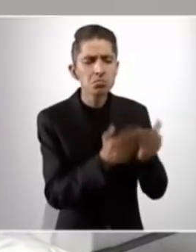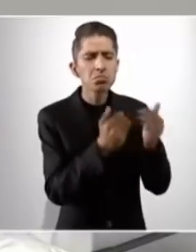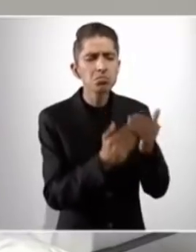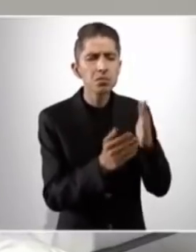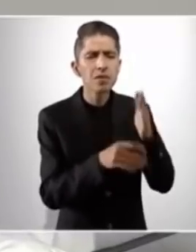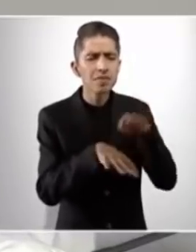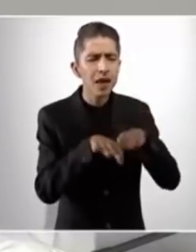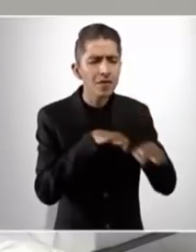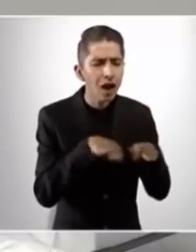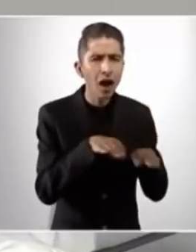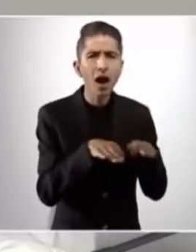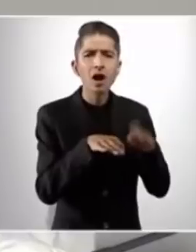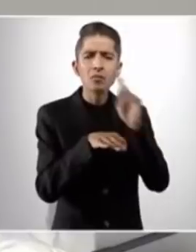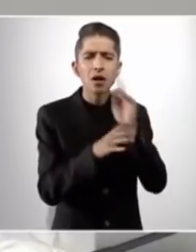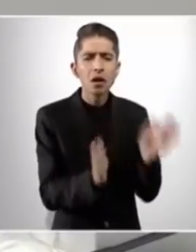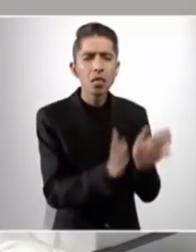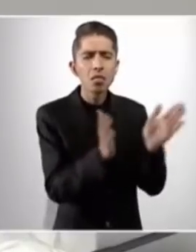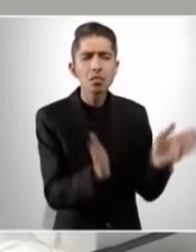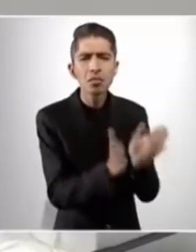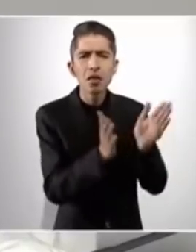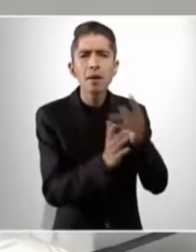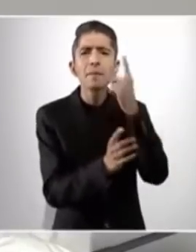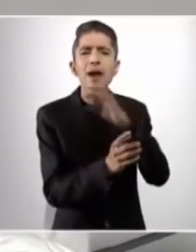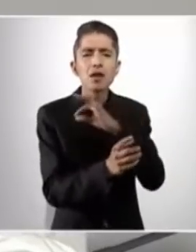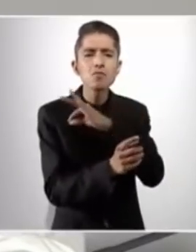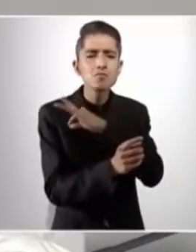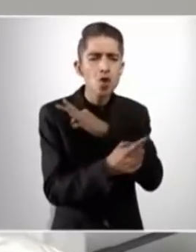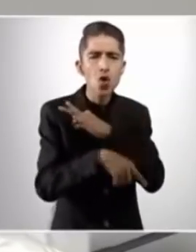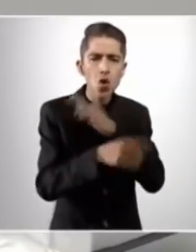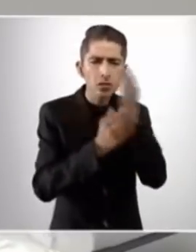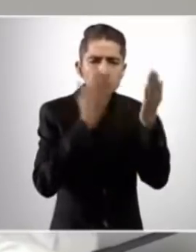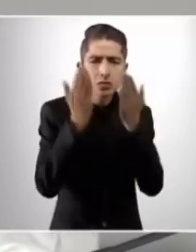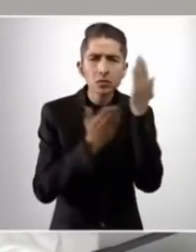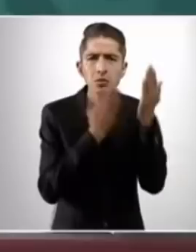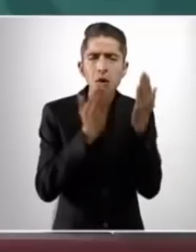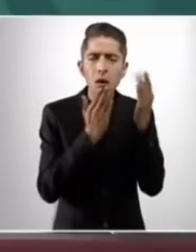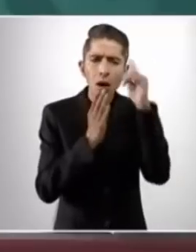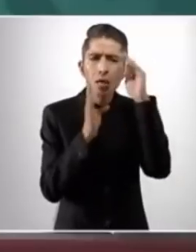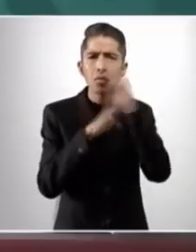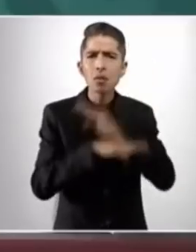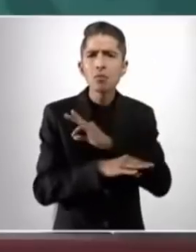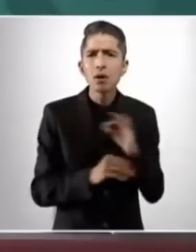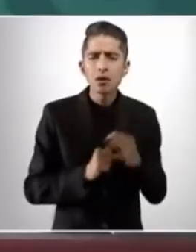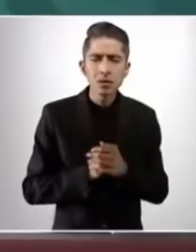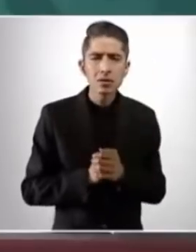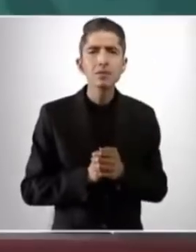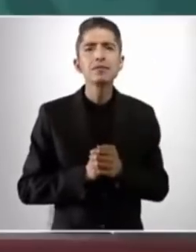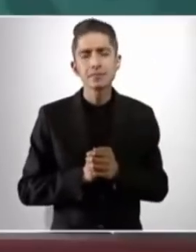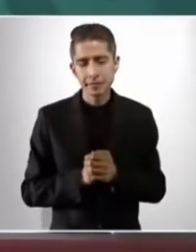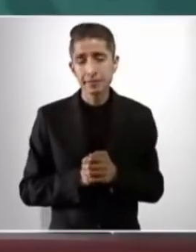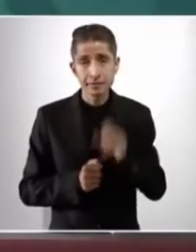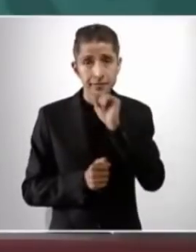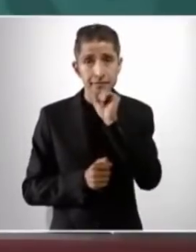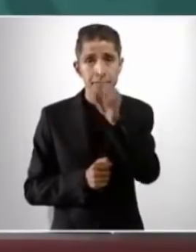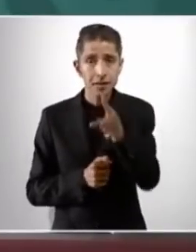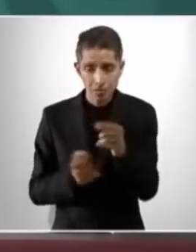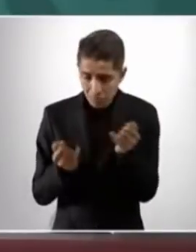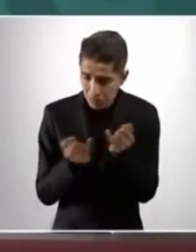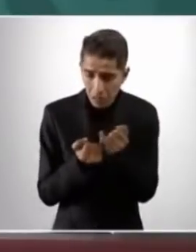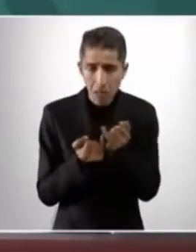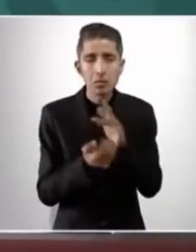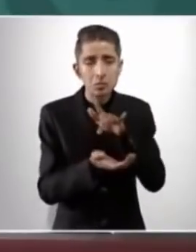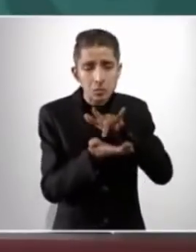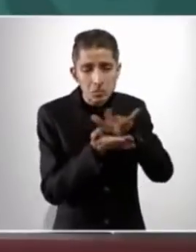con posibilidades de estudio. También vamos a apoyar